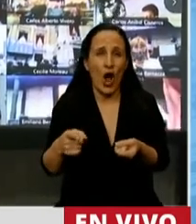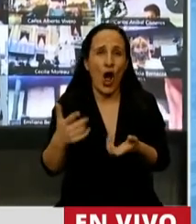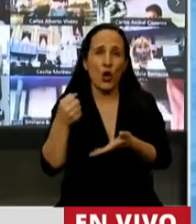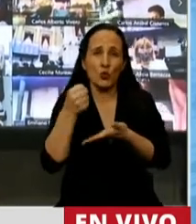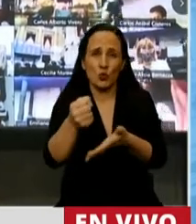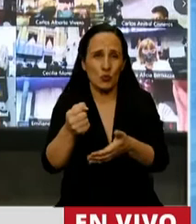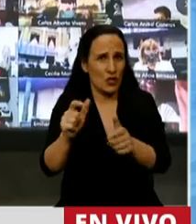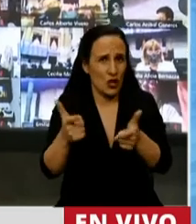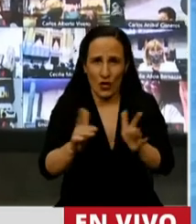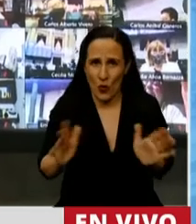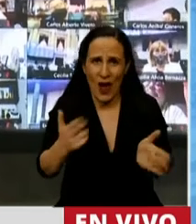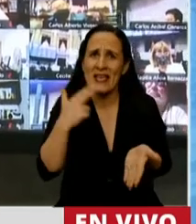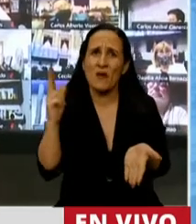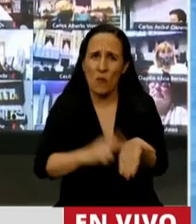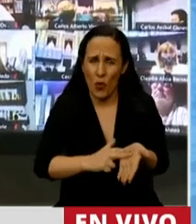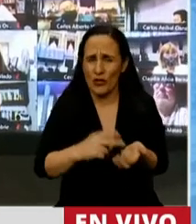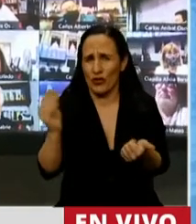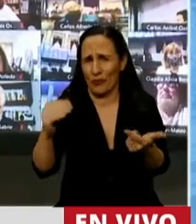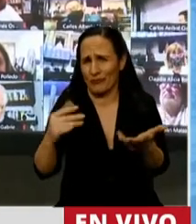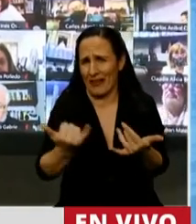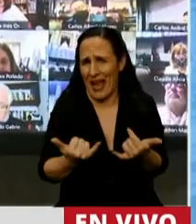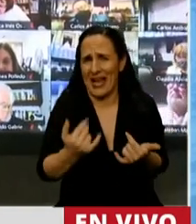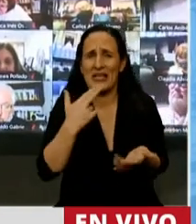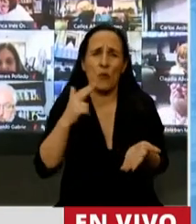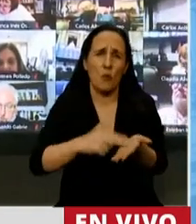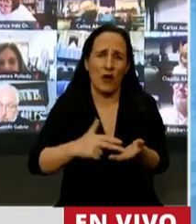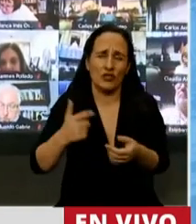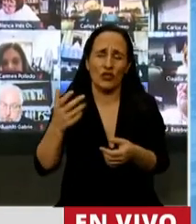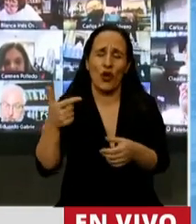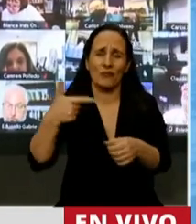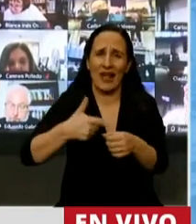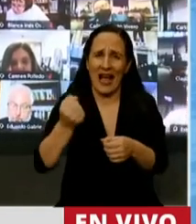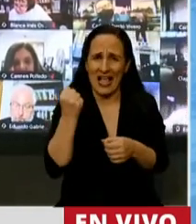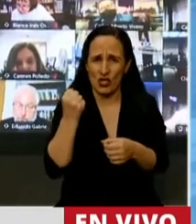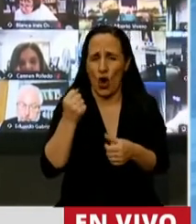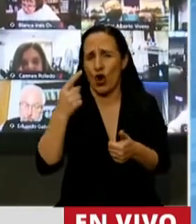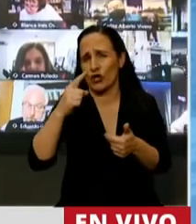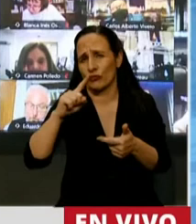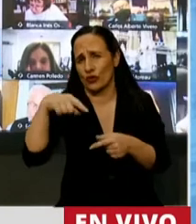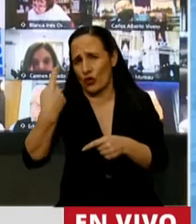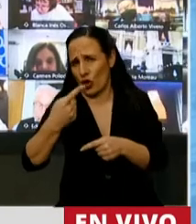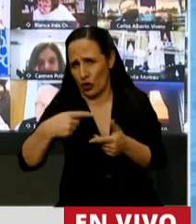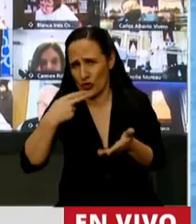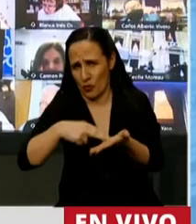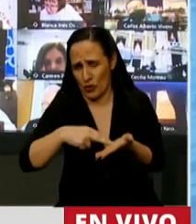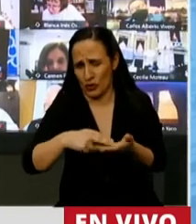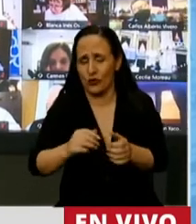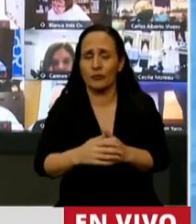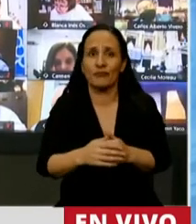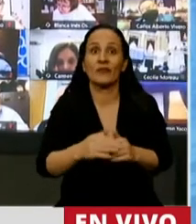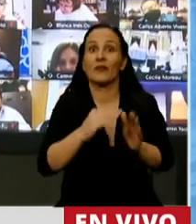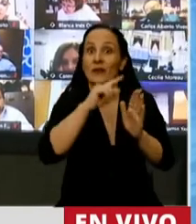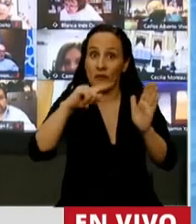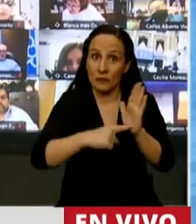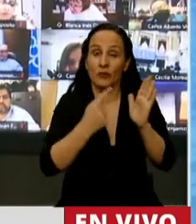tipo de subsidio y ya tiene impuestos, como por ejemplo el impuesto al gasoil más otros impuestos. Esto se refuerza en el artículo 95